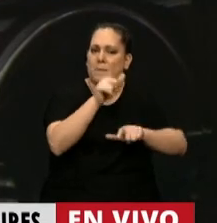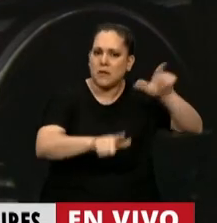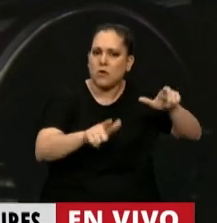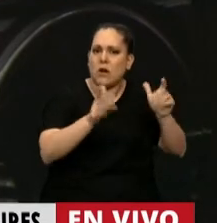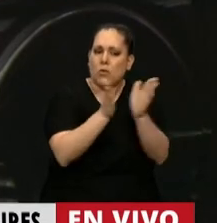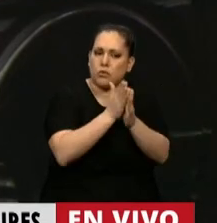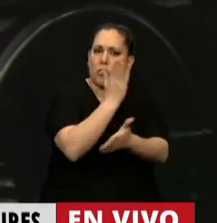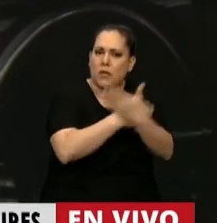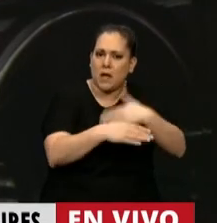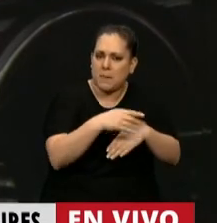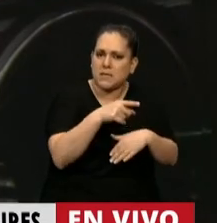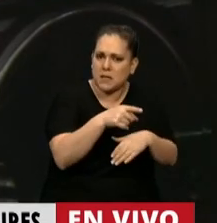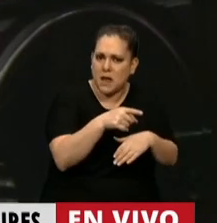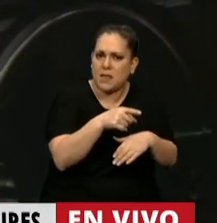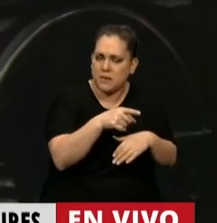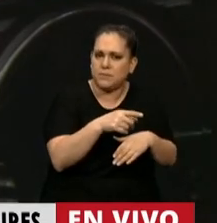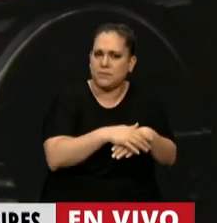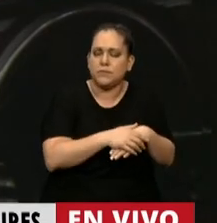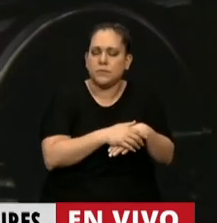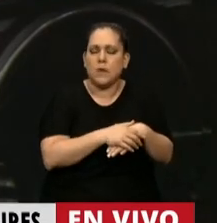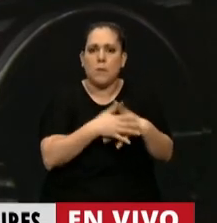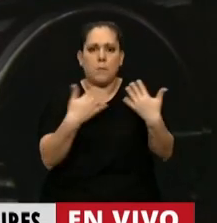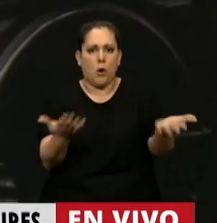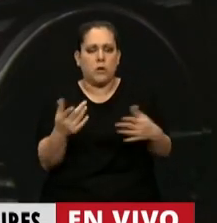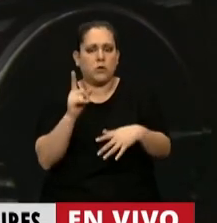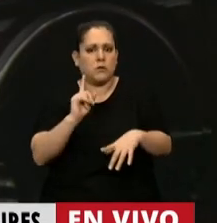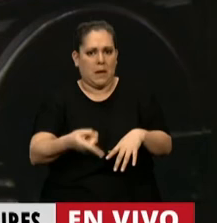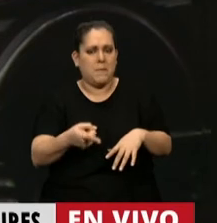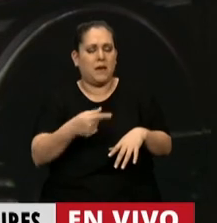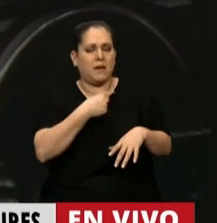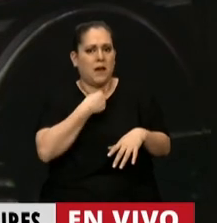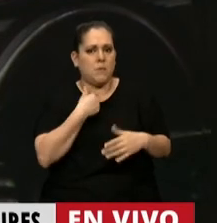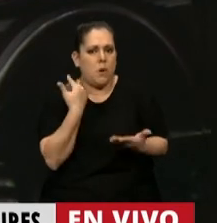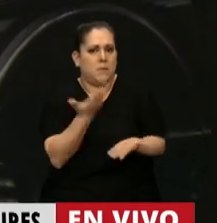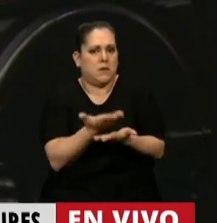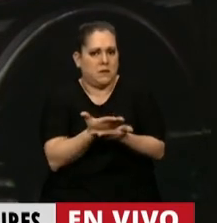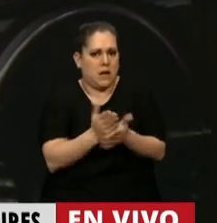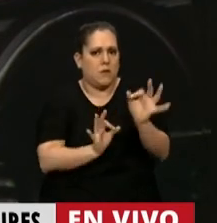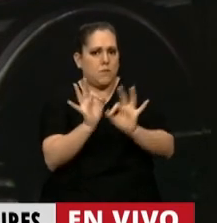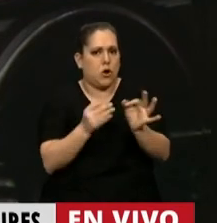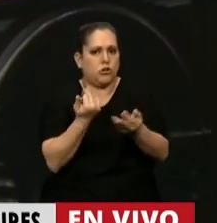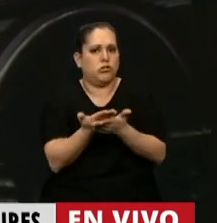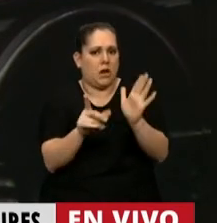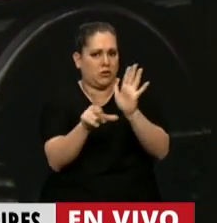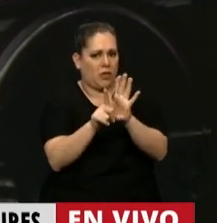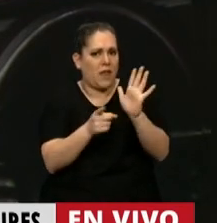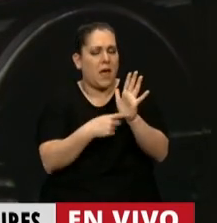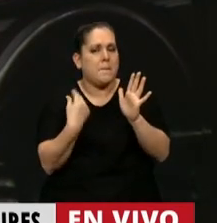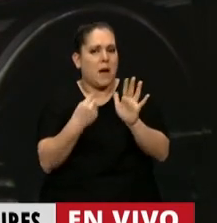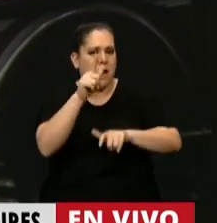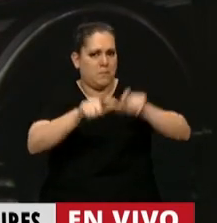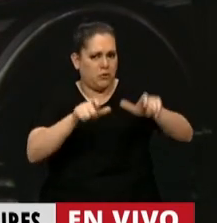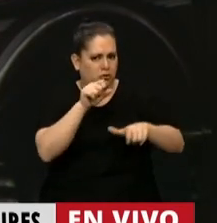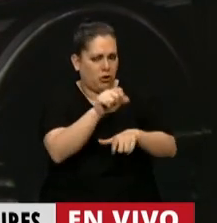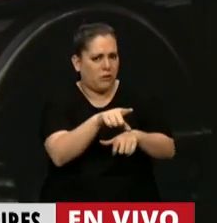personas que tienen algún tipo de discapacidad. Justamente por eso también hemos presentado un proyecto particular sobre este tema desde el Partido Obrero del